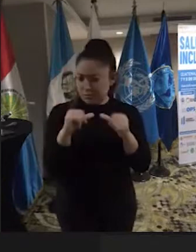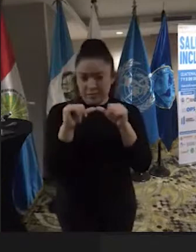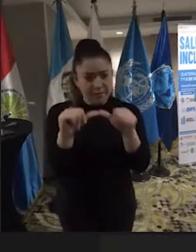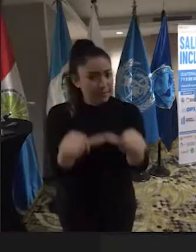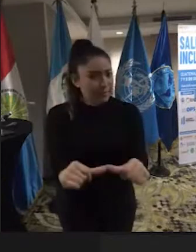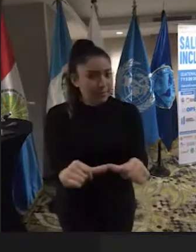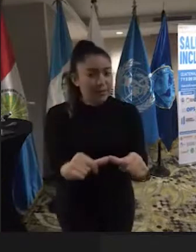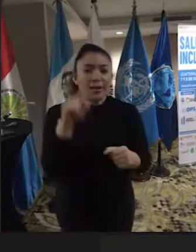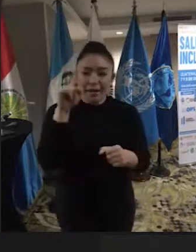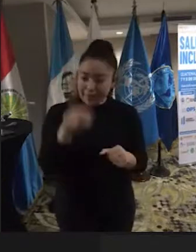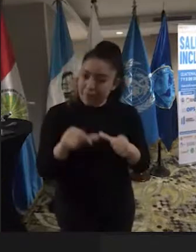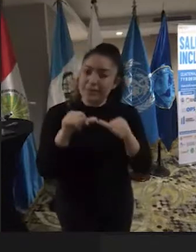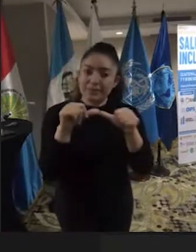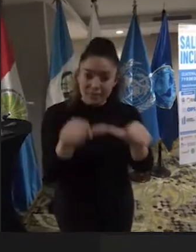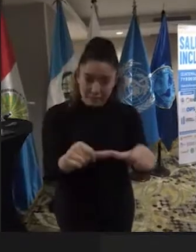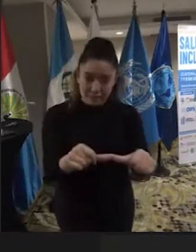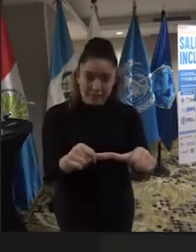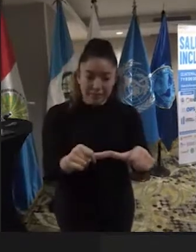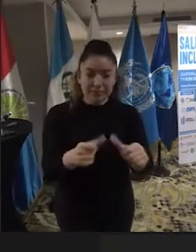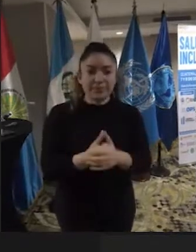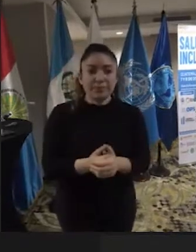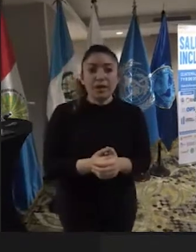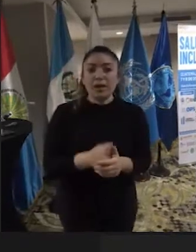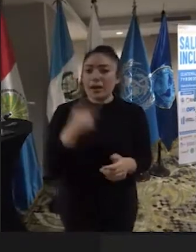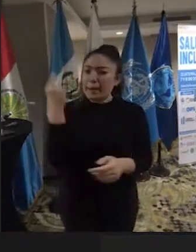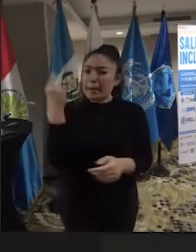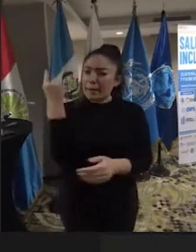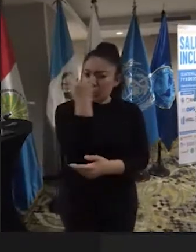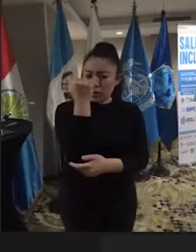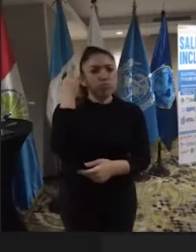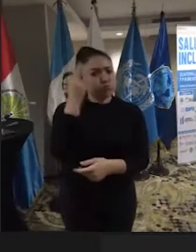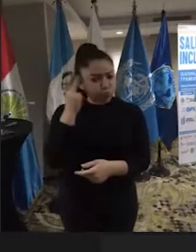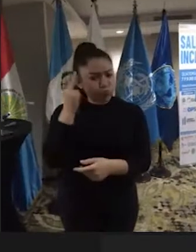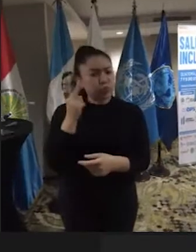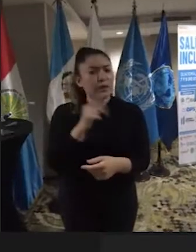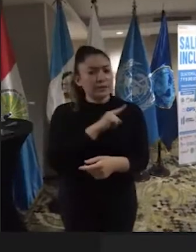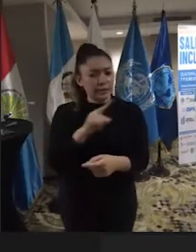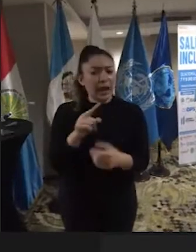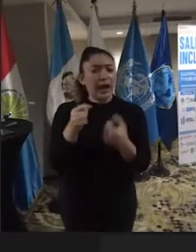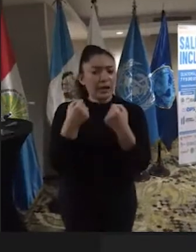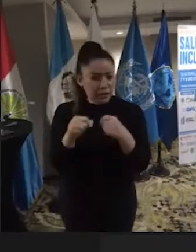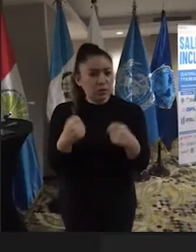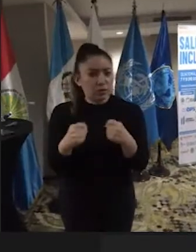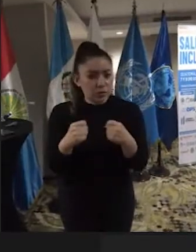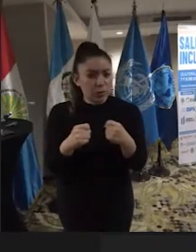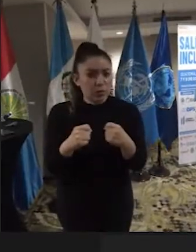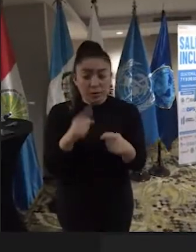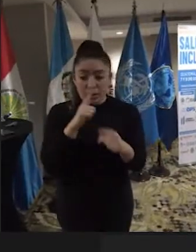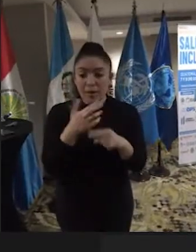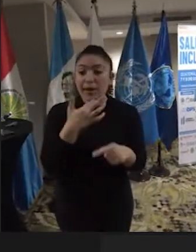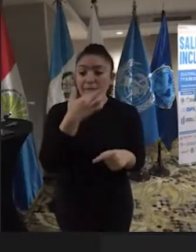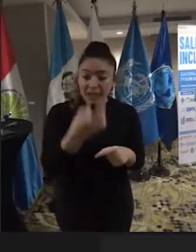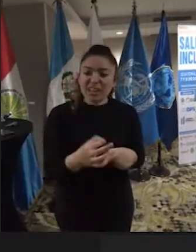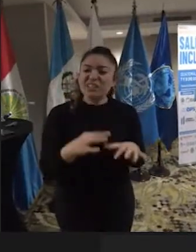y debe continuar. Importantes reflexiones se han hecho y la realidad